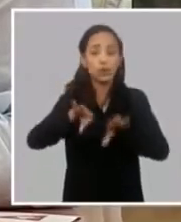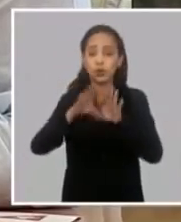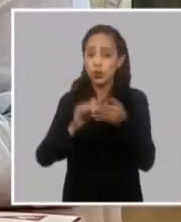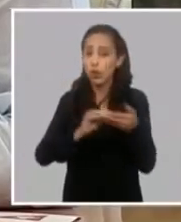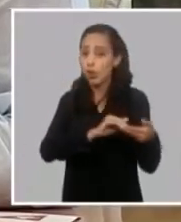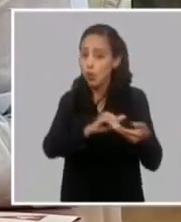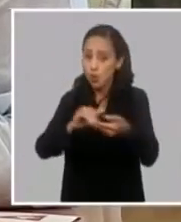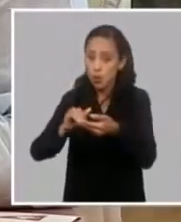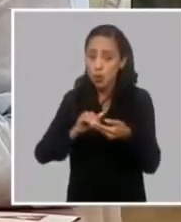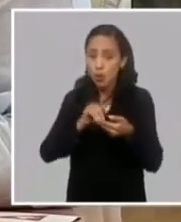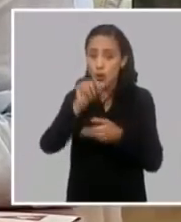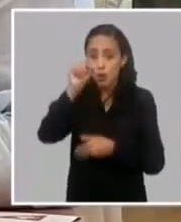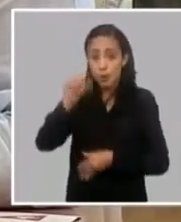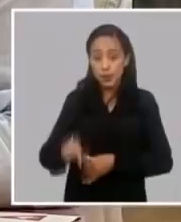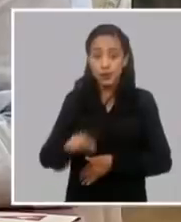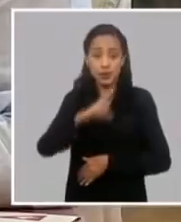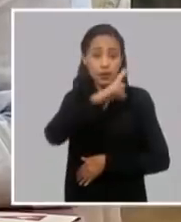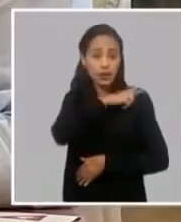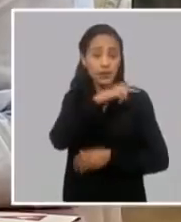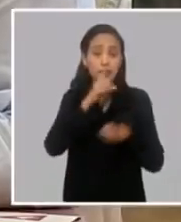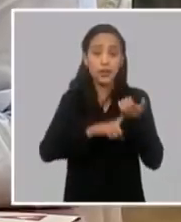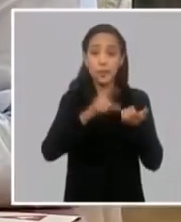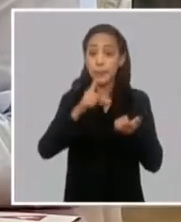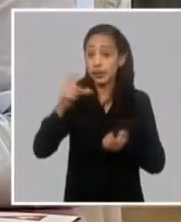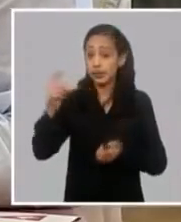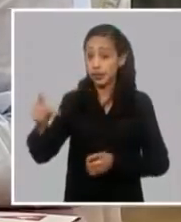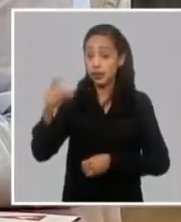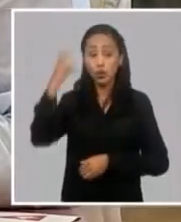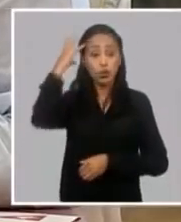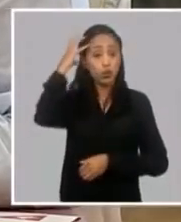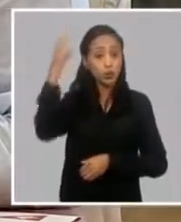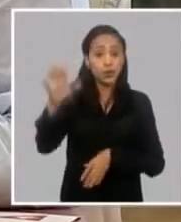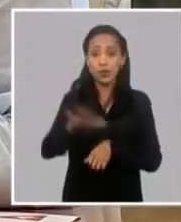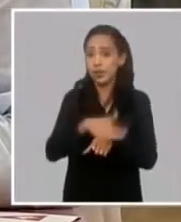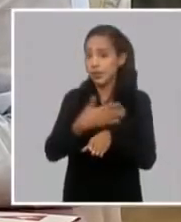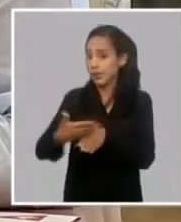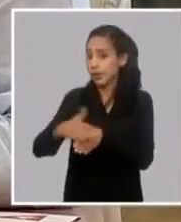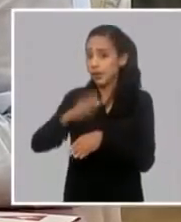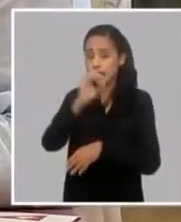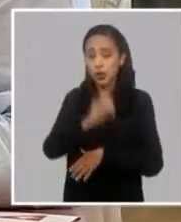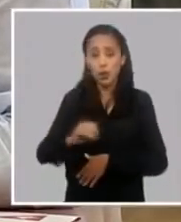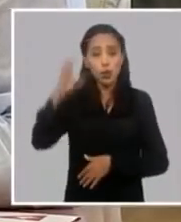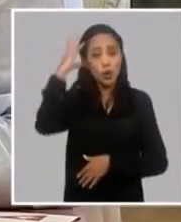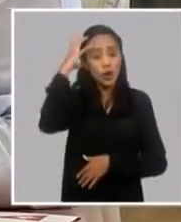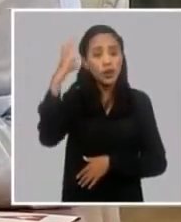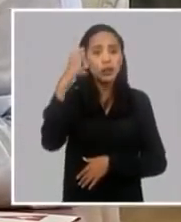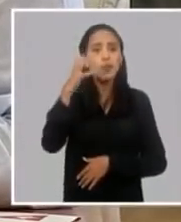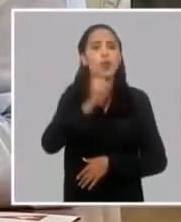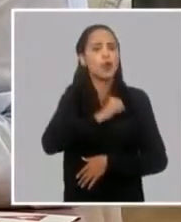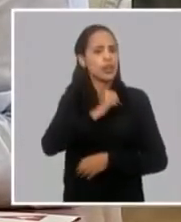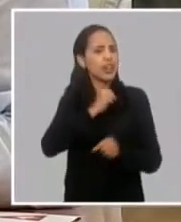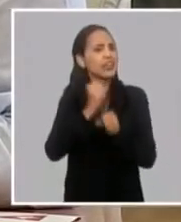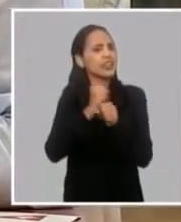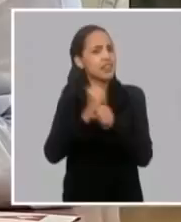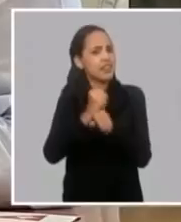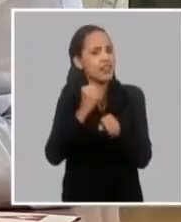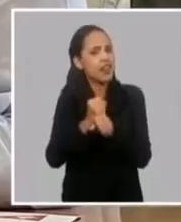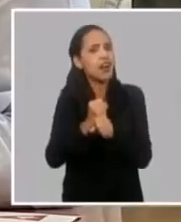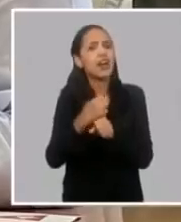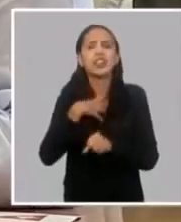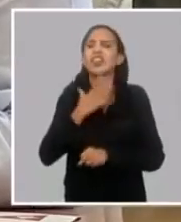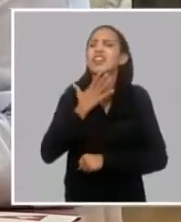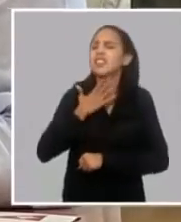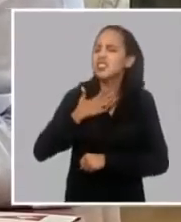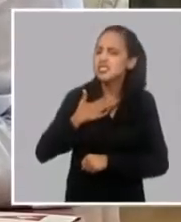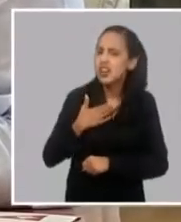y compañeras de la dirección del partido del gobierno de las diferentes instituciones tienen una voluntad tremenda tienen un deseo tremendo